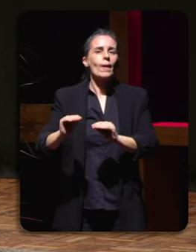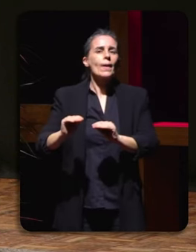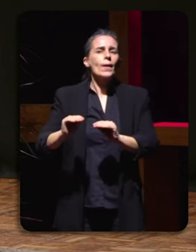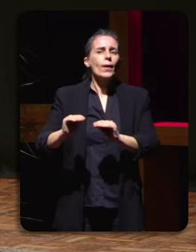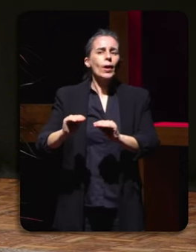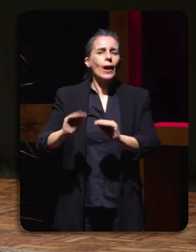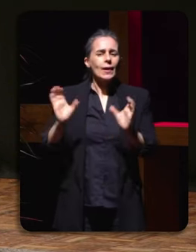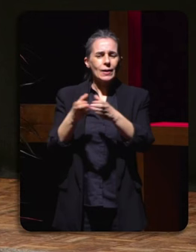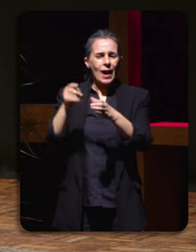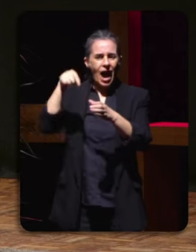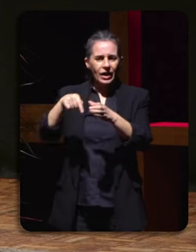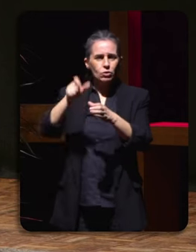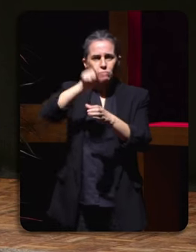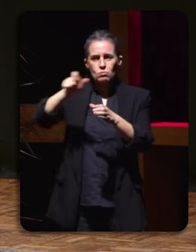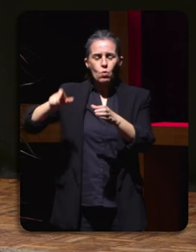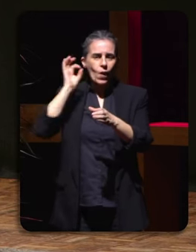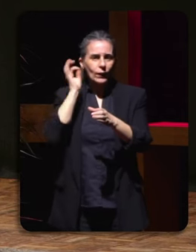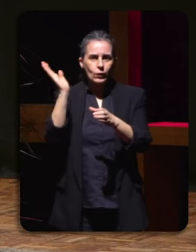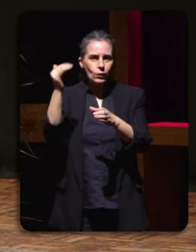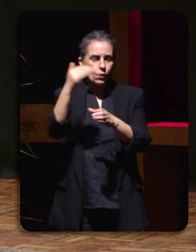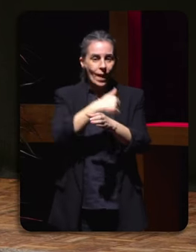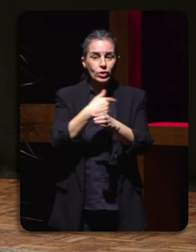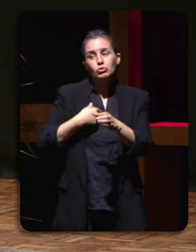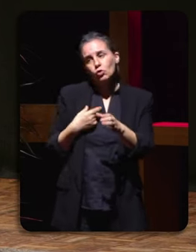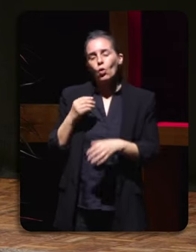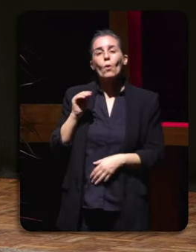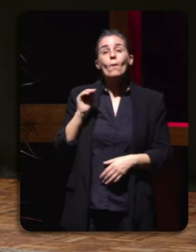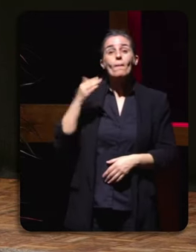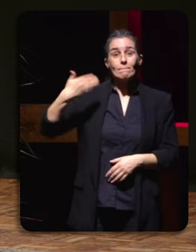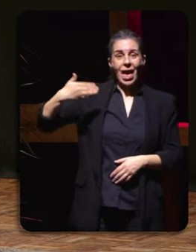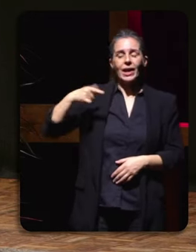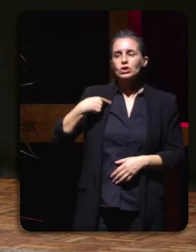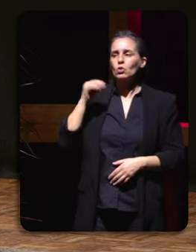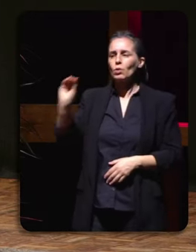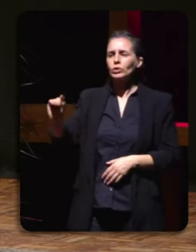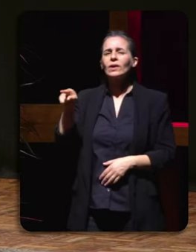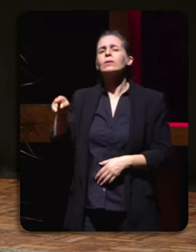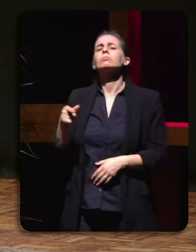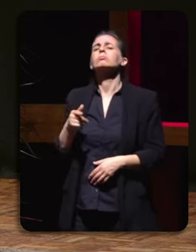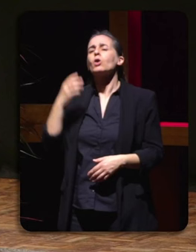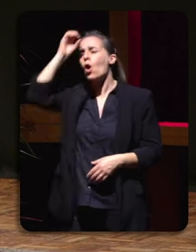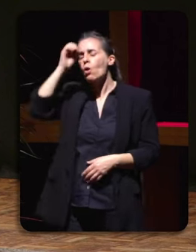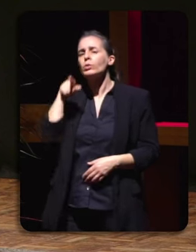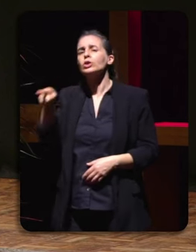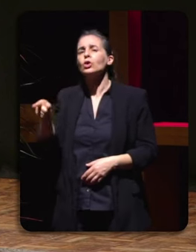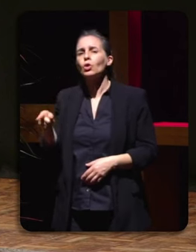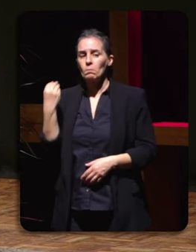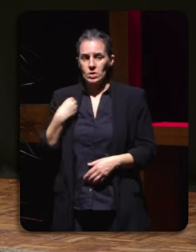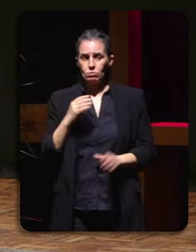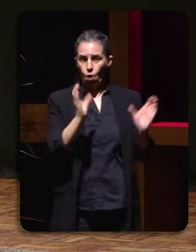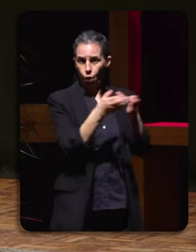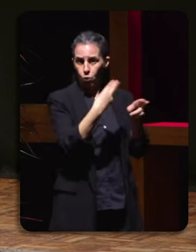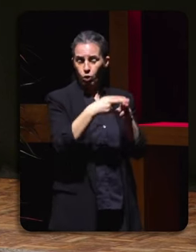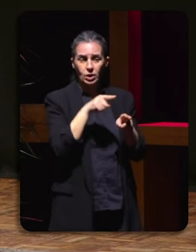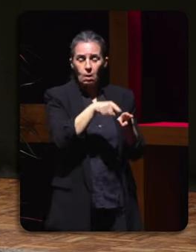Chipras era unha muller e preguntei a Beiras que que lle parecía se era de recibo que neste momento non houbera ninguna muller nese